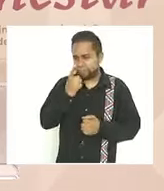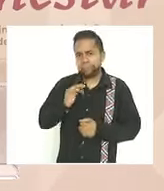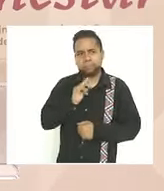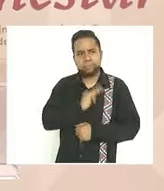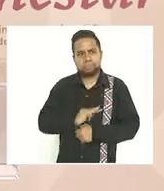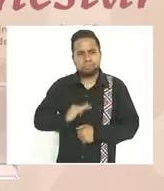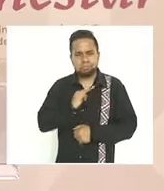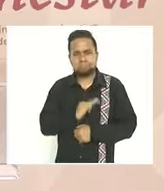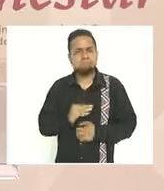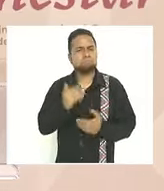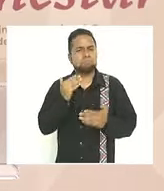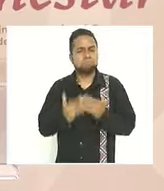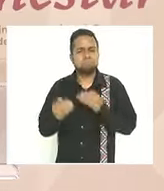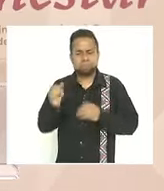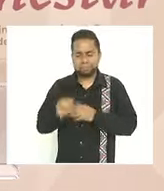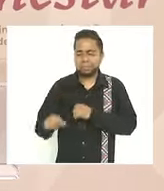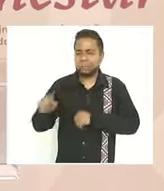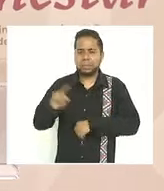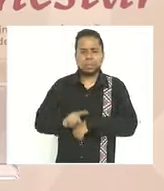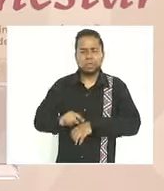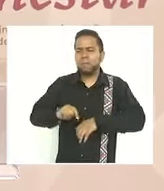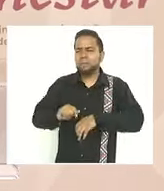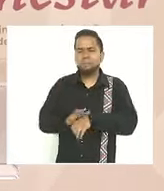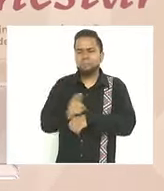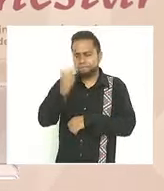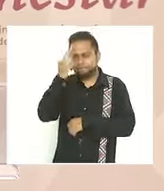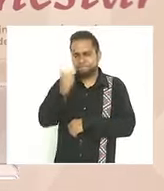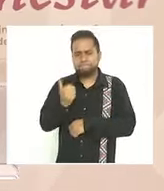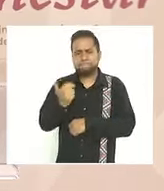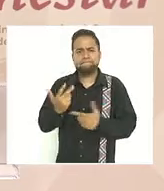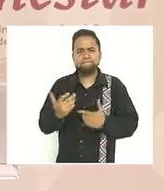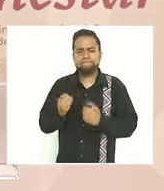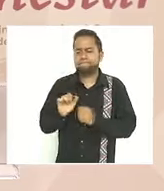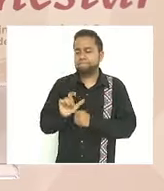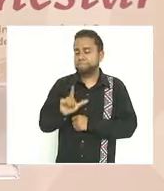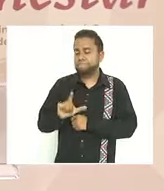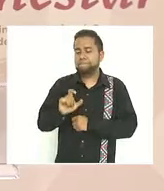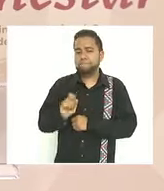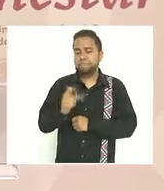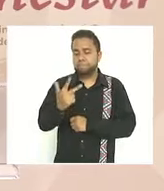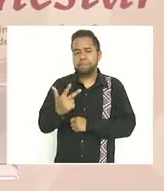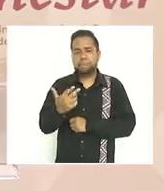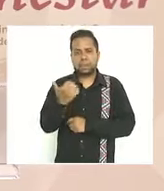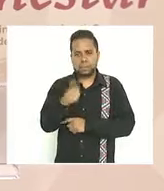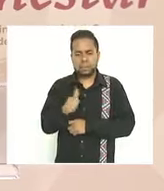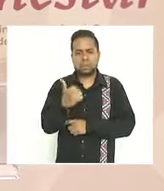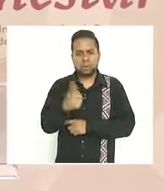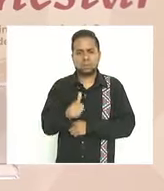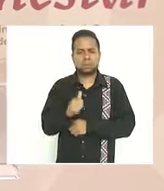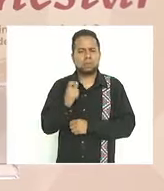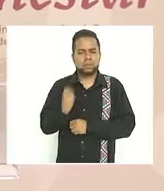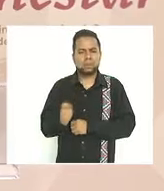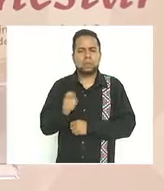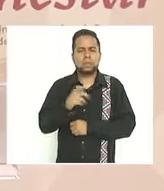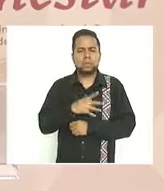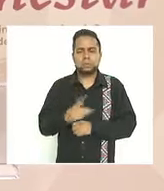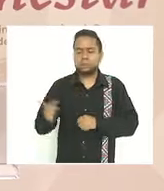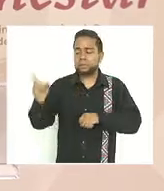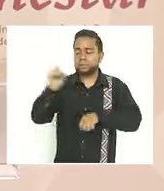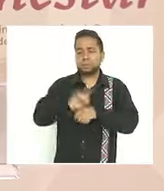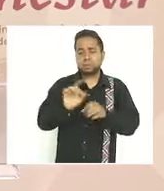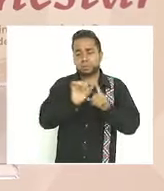este día porque el próximo lunes veintiocho de agosto se celebra el día